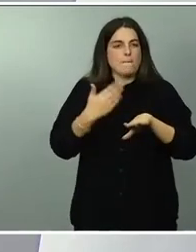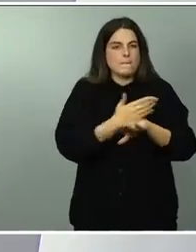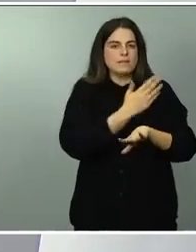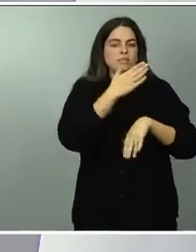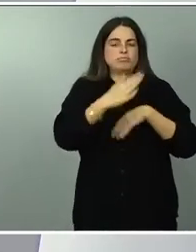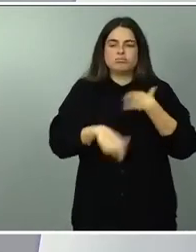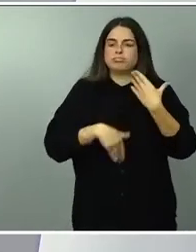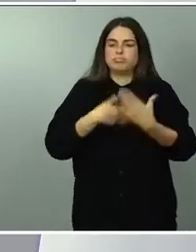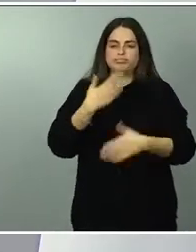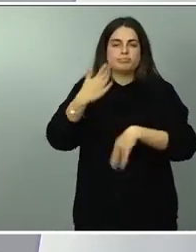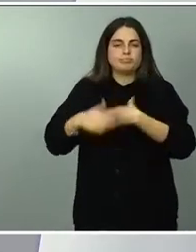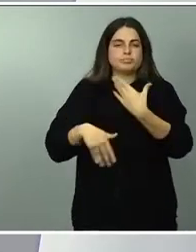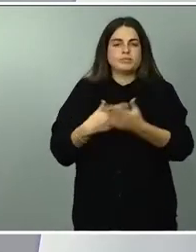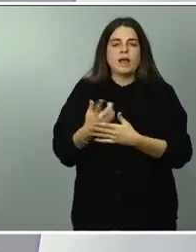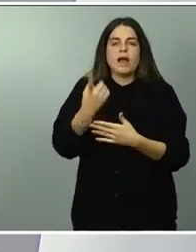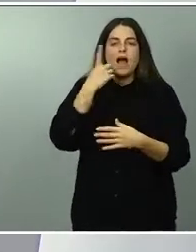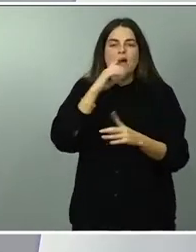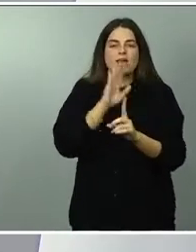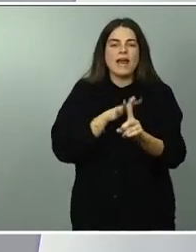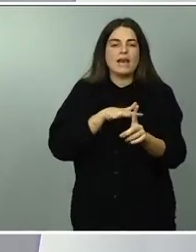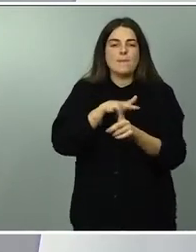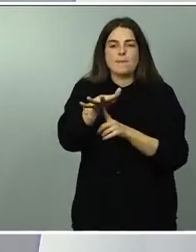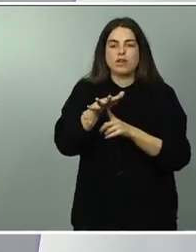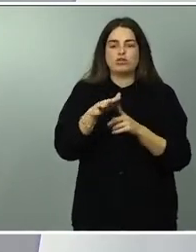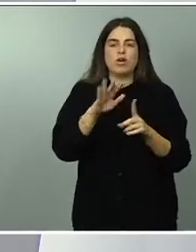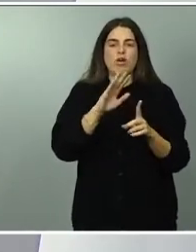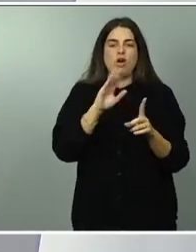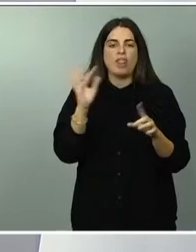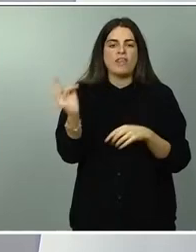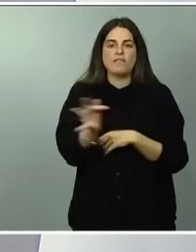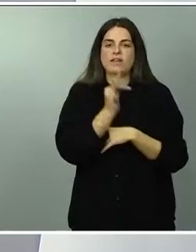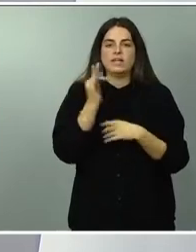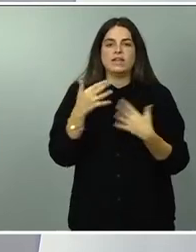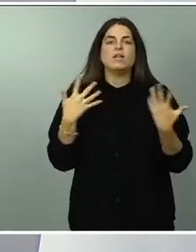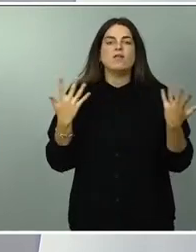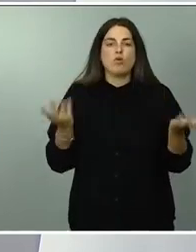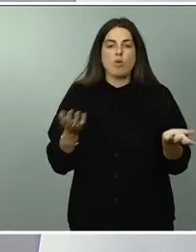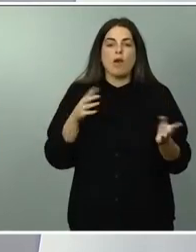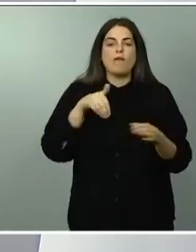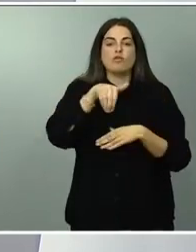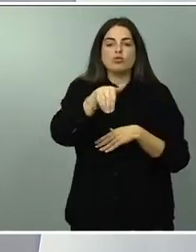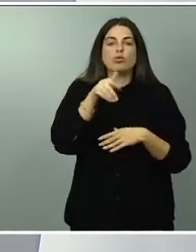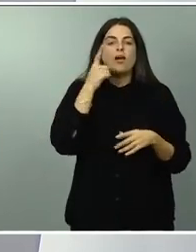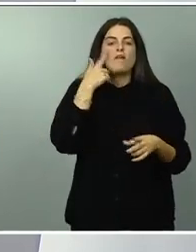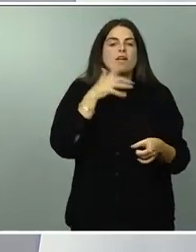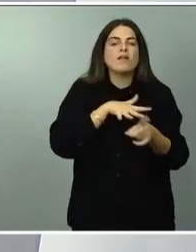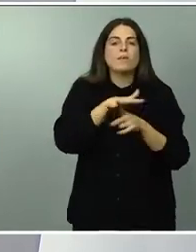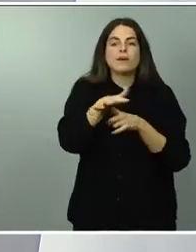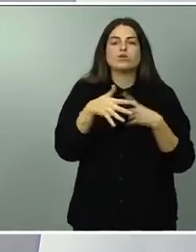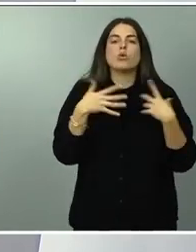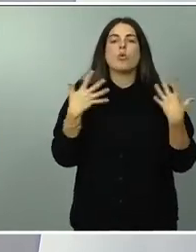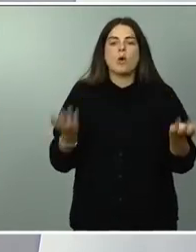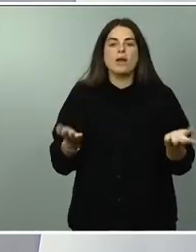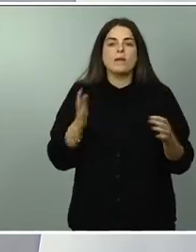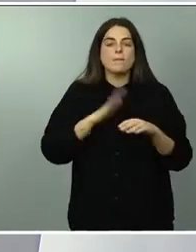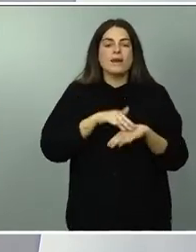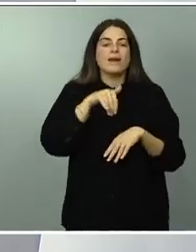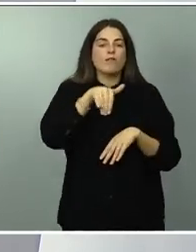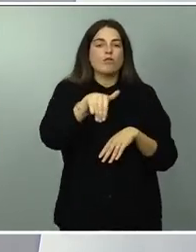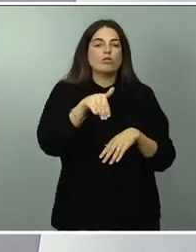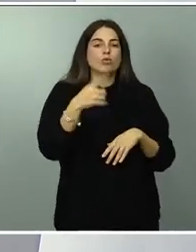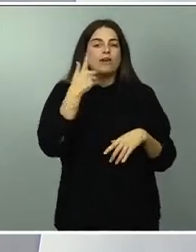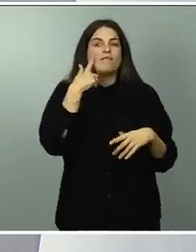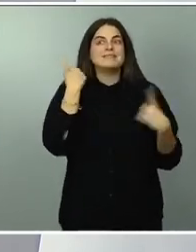el impacto definitivo que esas medidas tienen ver cómo se comporta la inflación en términos globales y decir además que